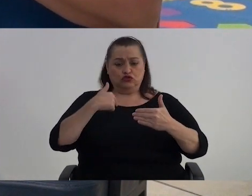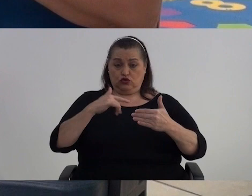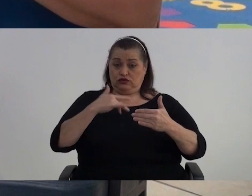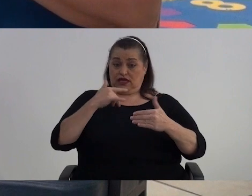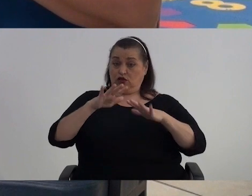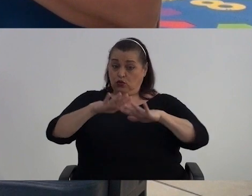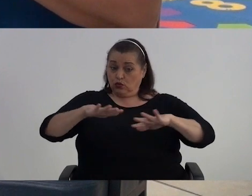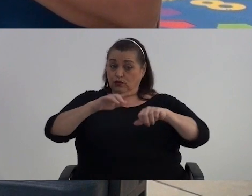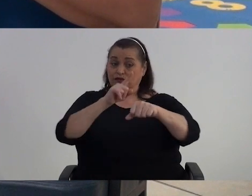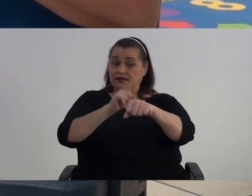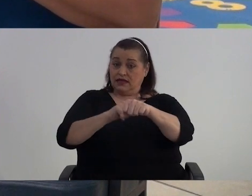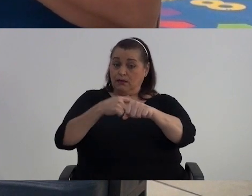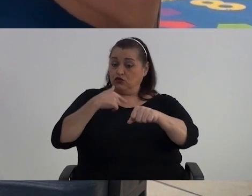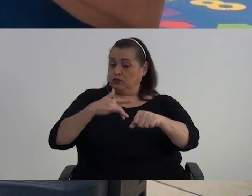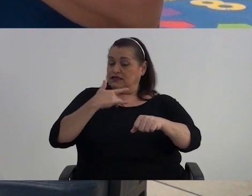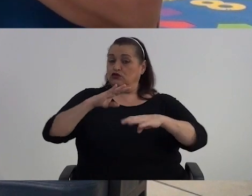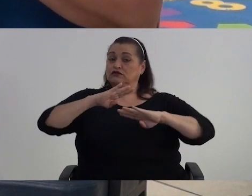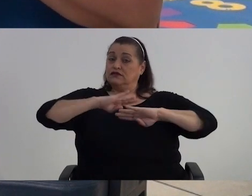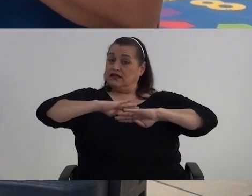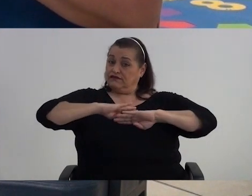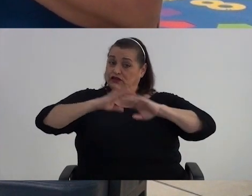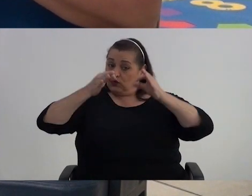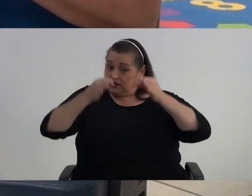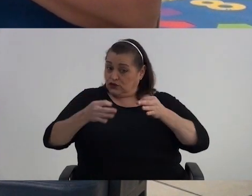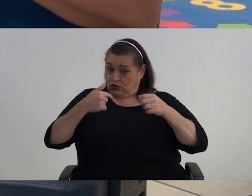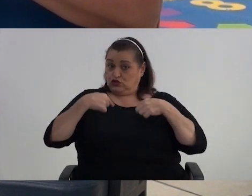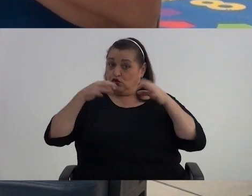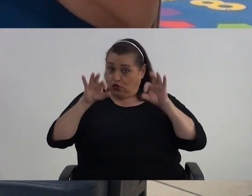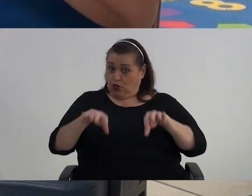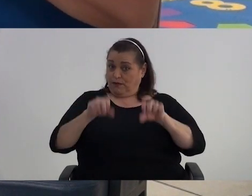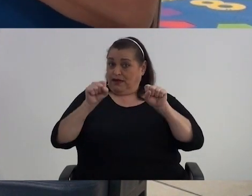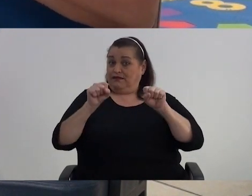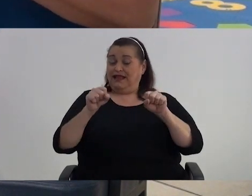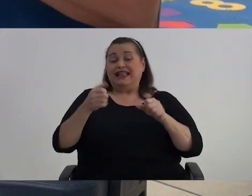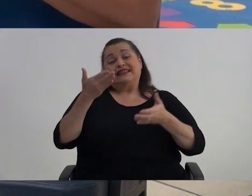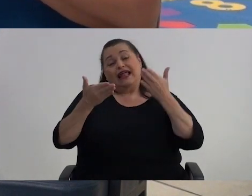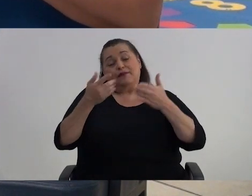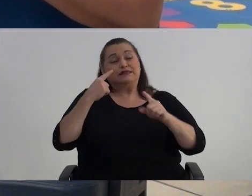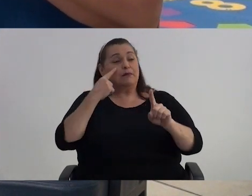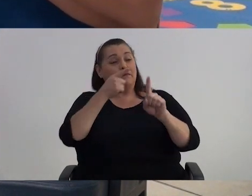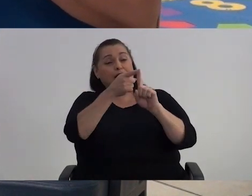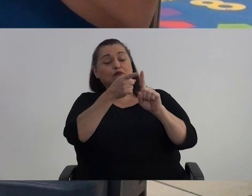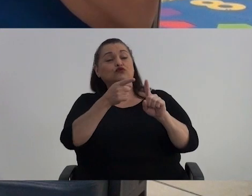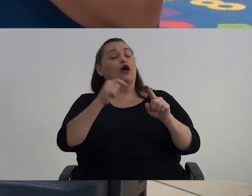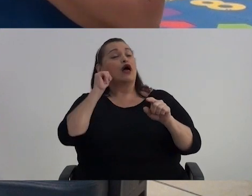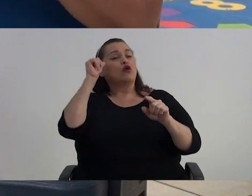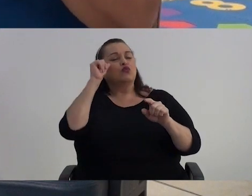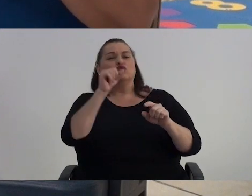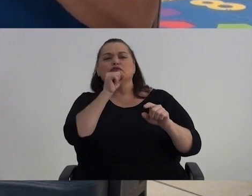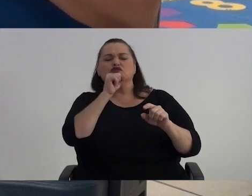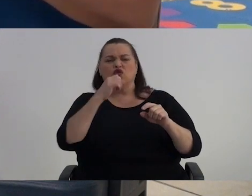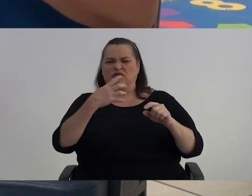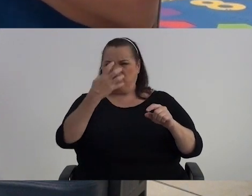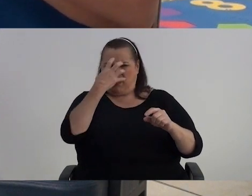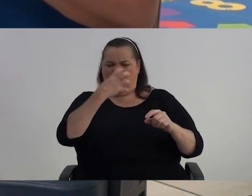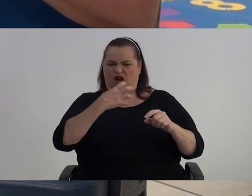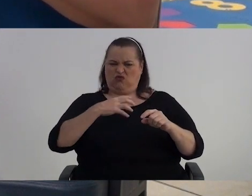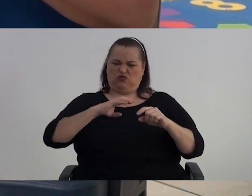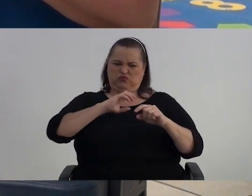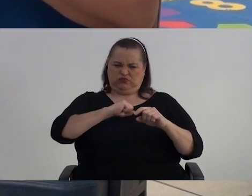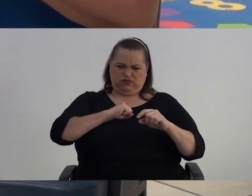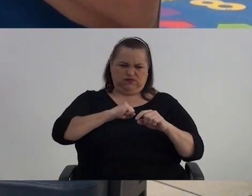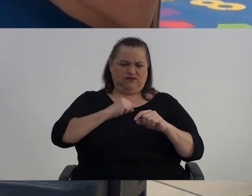estoy en una etapa en la que me siento satisfecho con las decisiones que tomé? Pero muchas veces encontramos ese adulto mayor gruñón, malhumorado